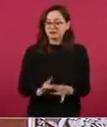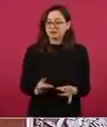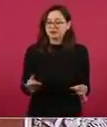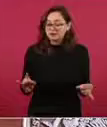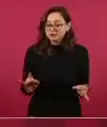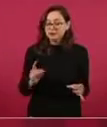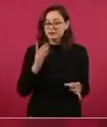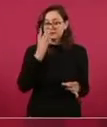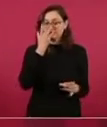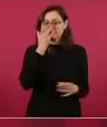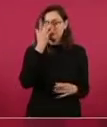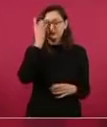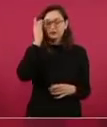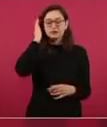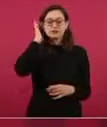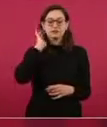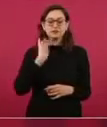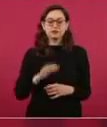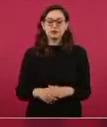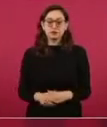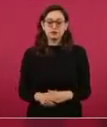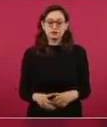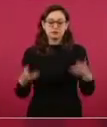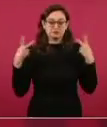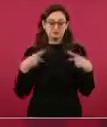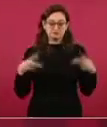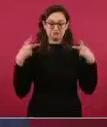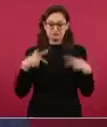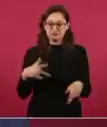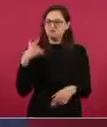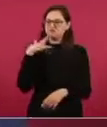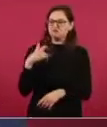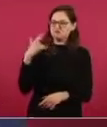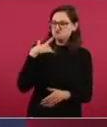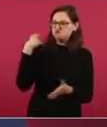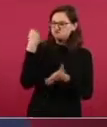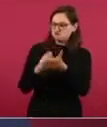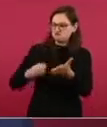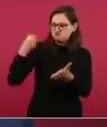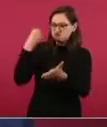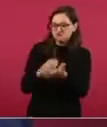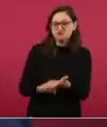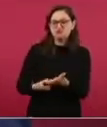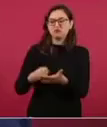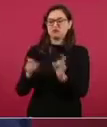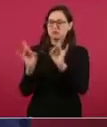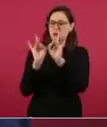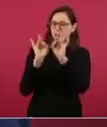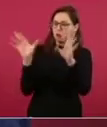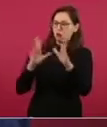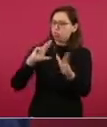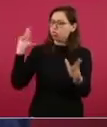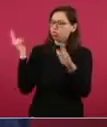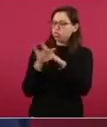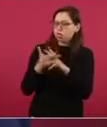dirigente social, se habla de la pérdida